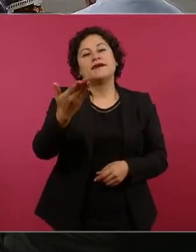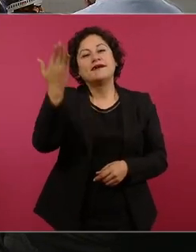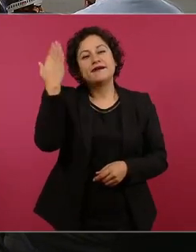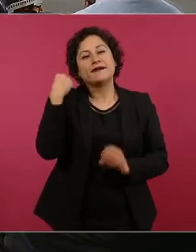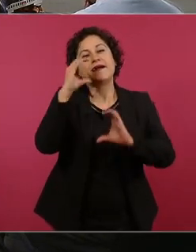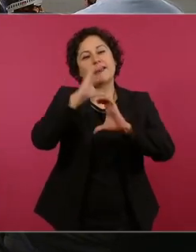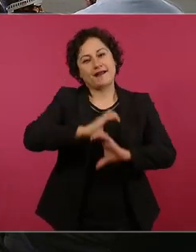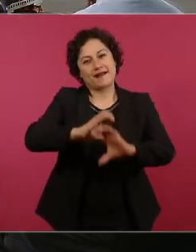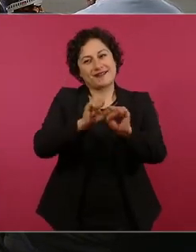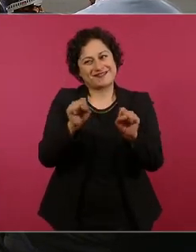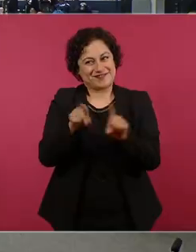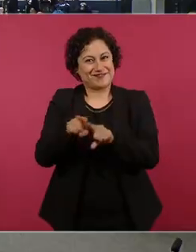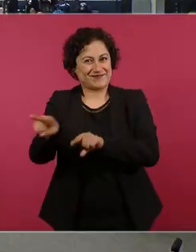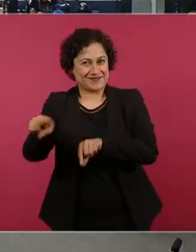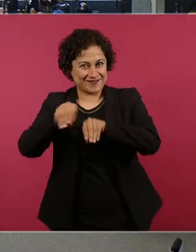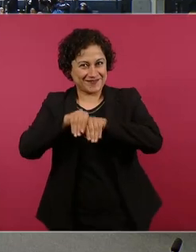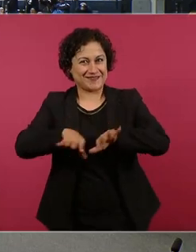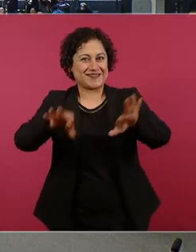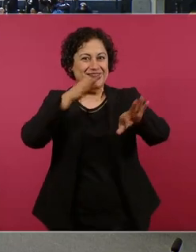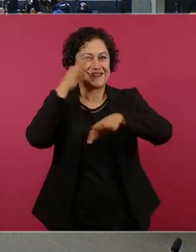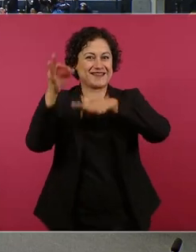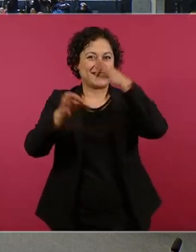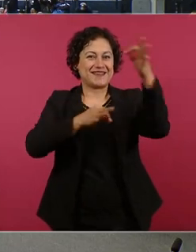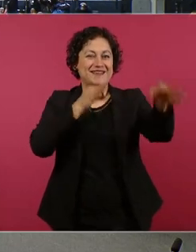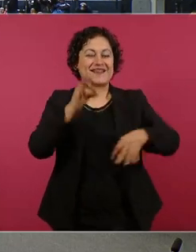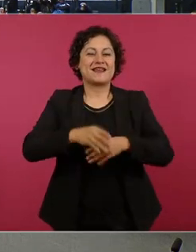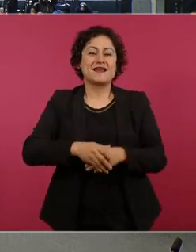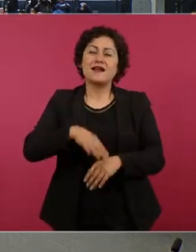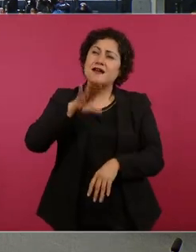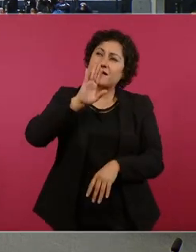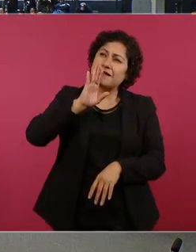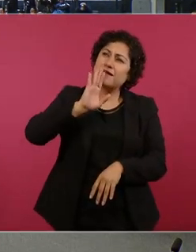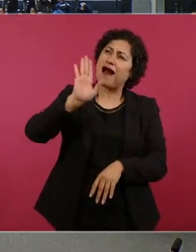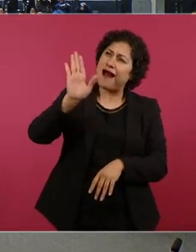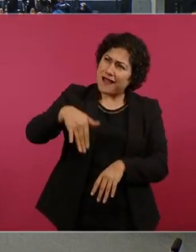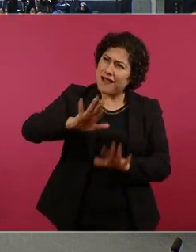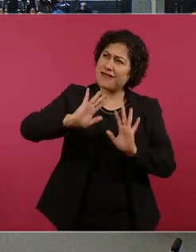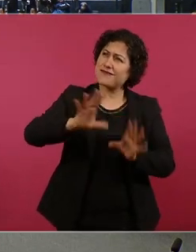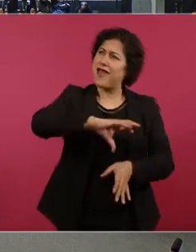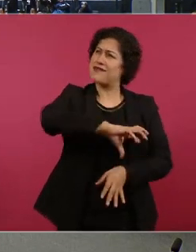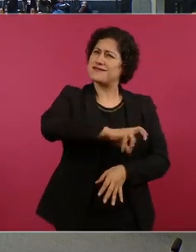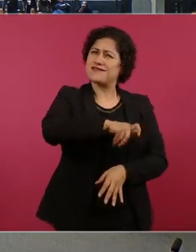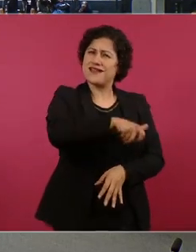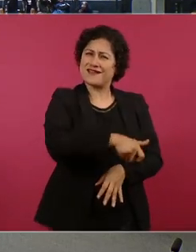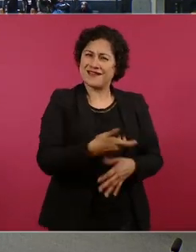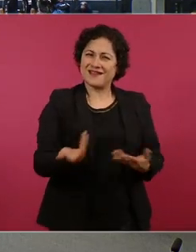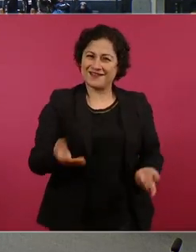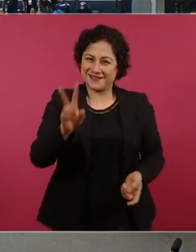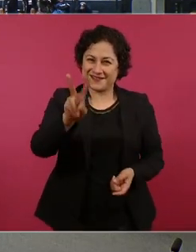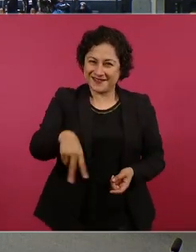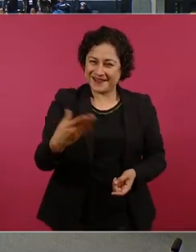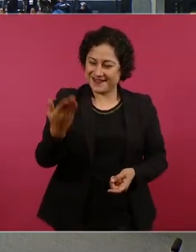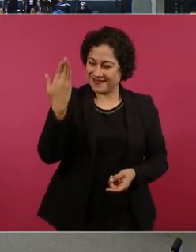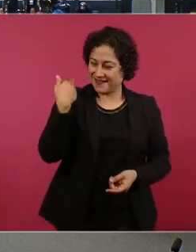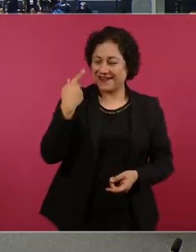anuncio que decía Amanda Amanda ciérrale fue una campaña muy exitosa en los años 80